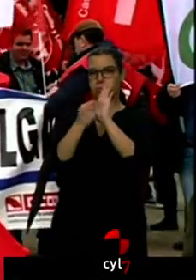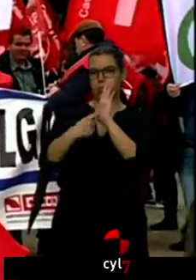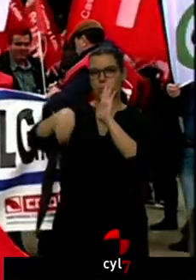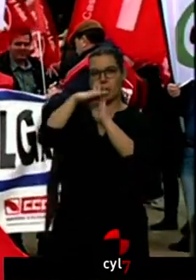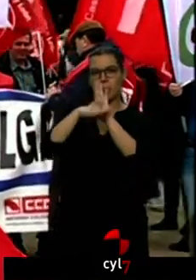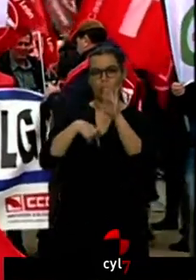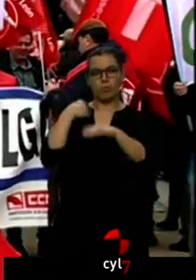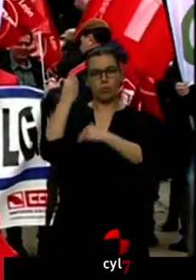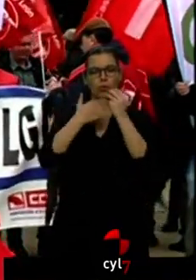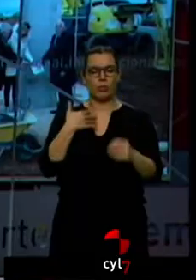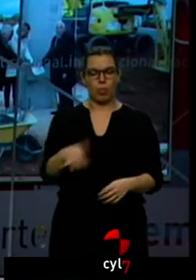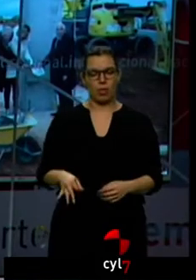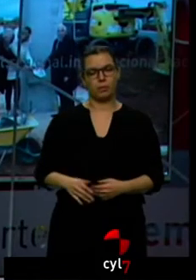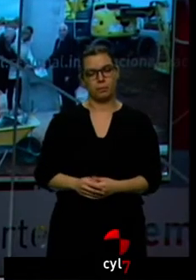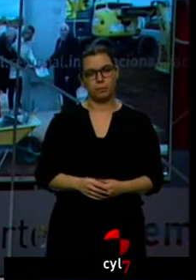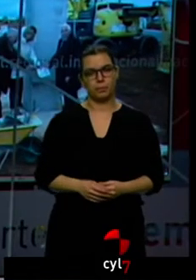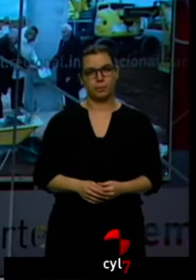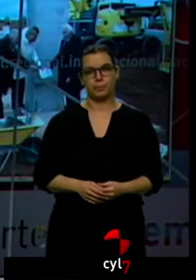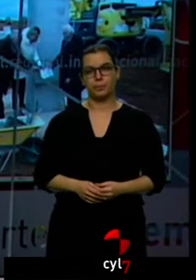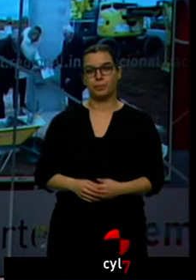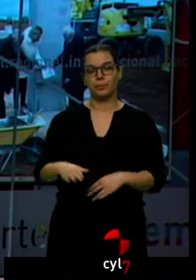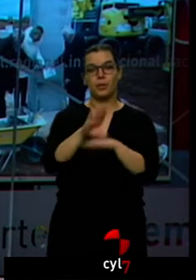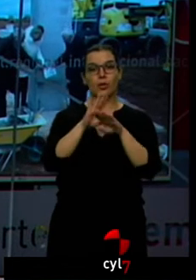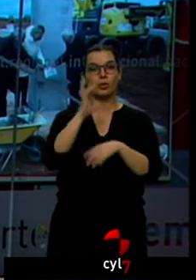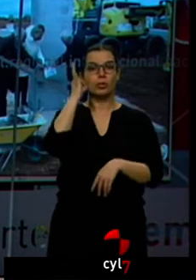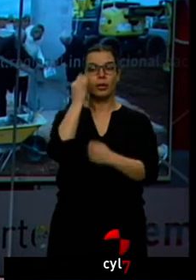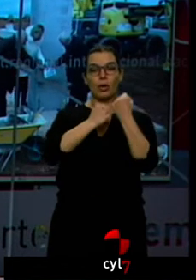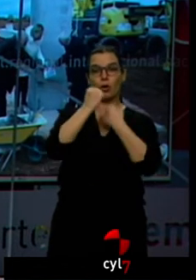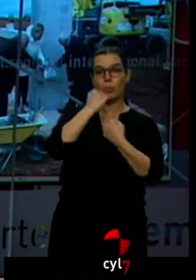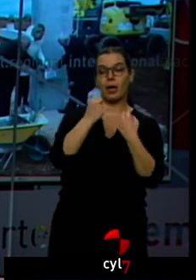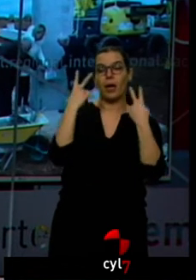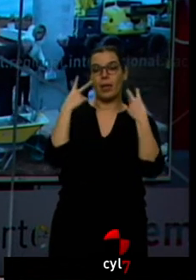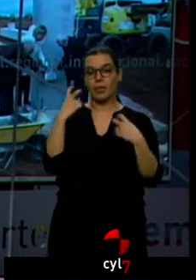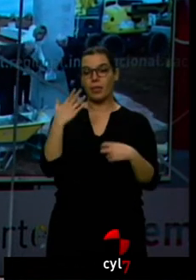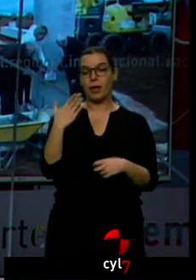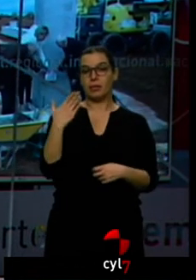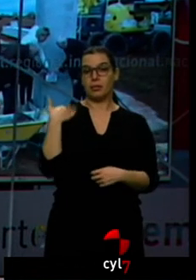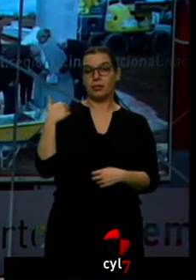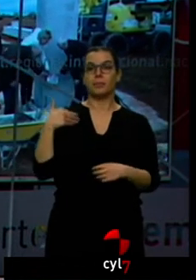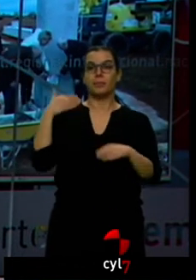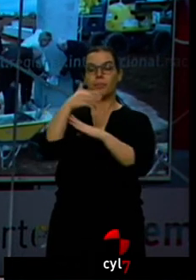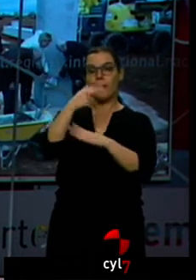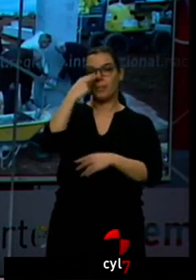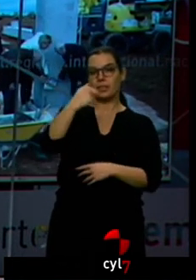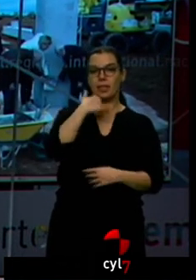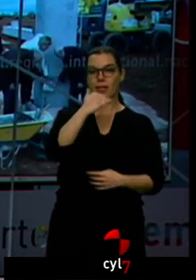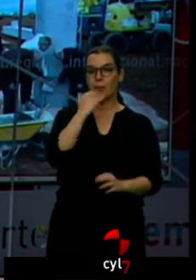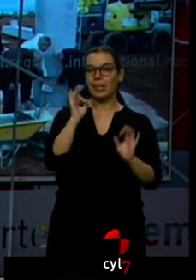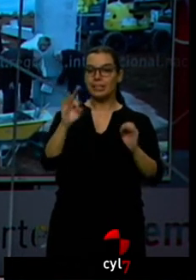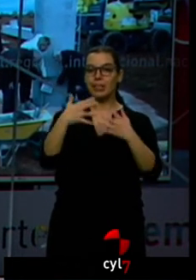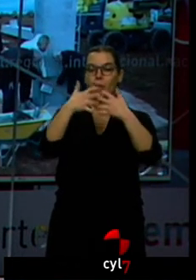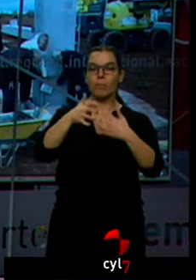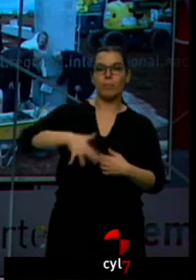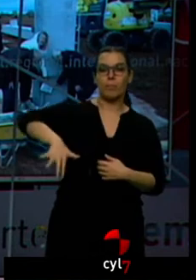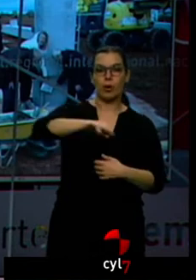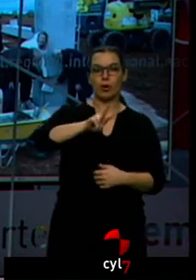que es posible. La consejera de Economía y Hacienda visitaba este jueves Zamora, en concreto el polígono de